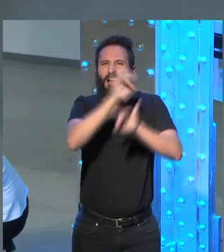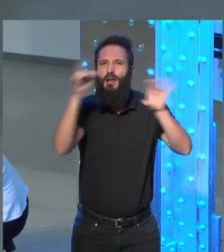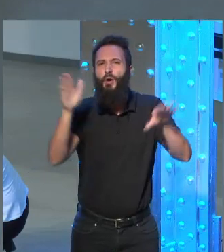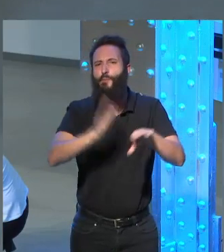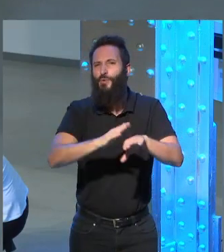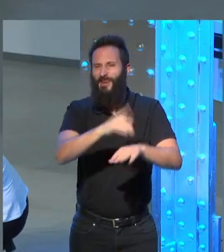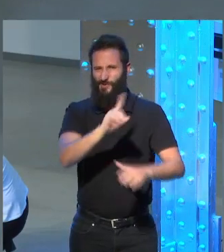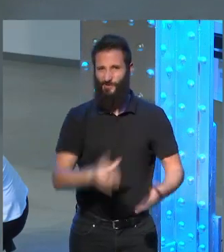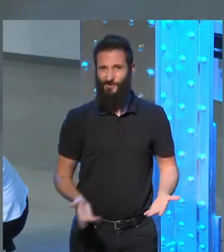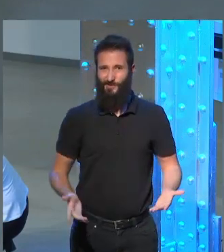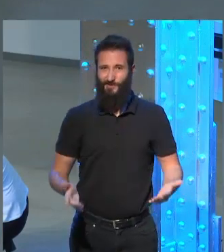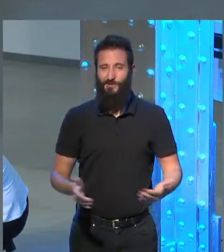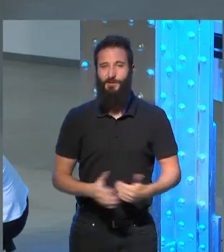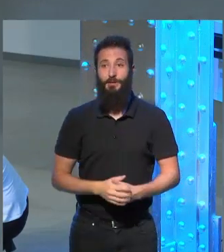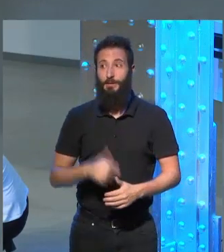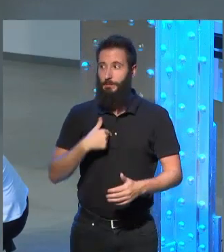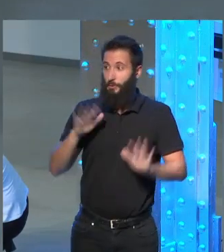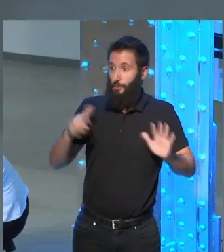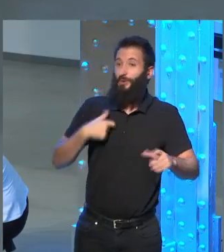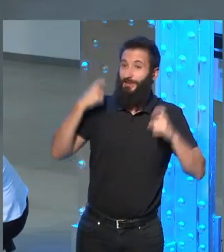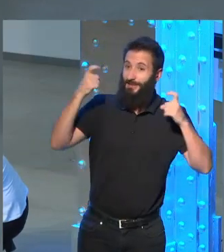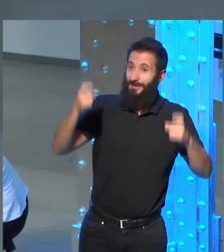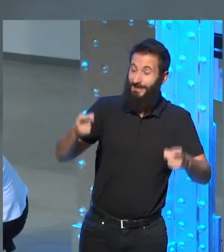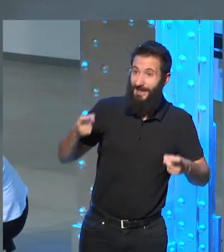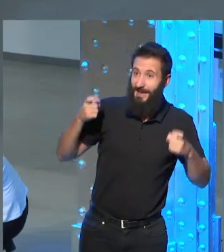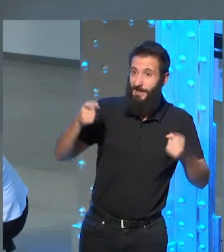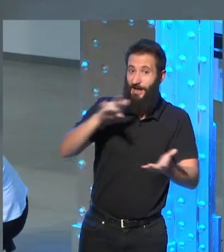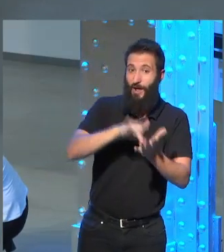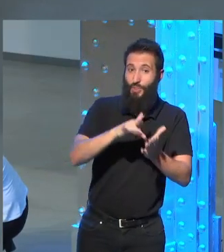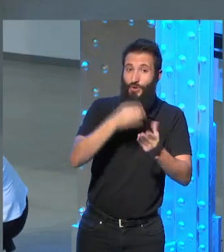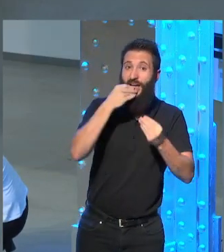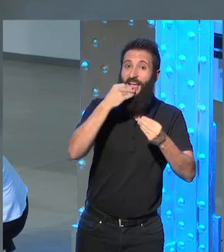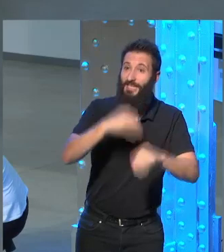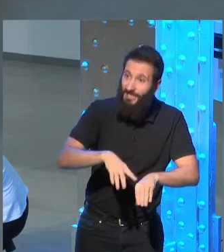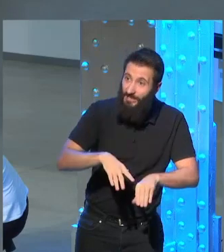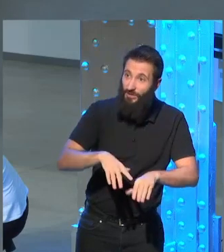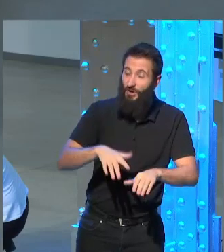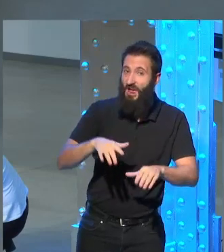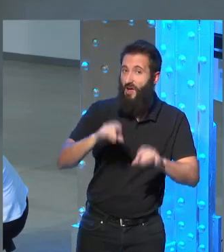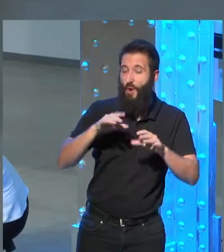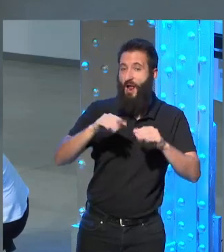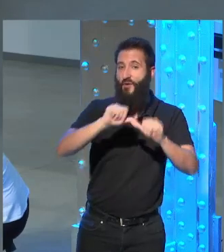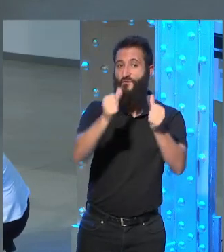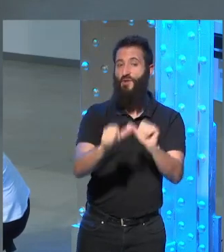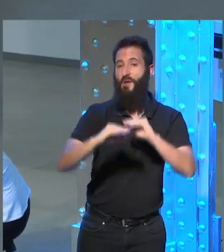y yo me acuerdo que le dije no mire si yo contaba esa historia de una manera lineal